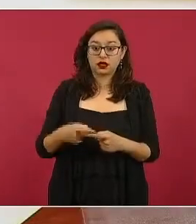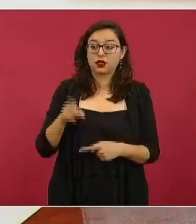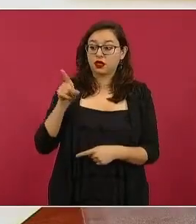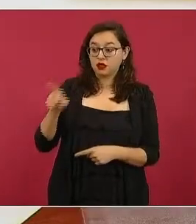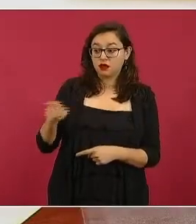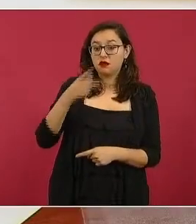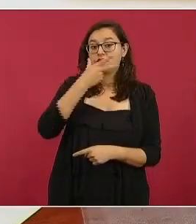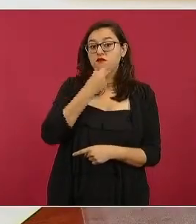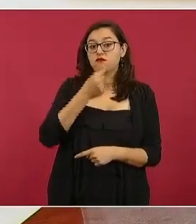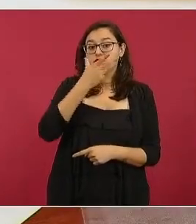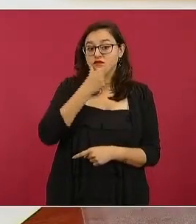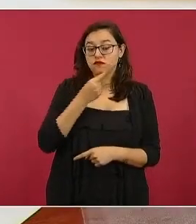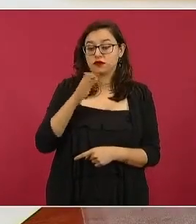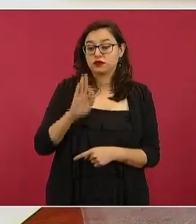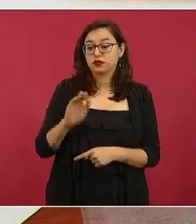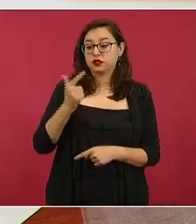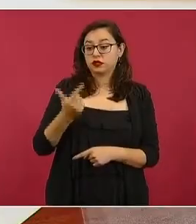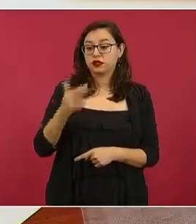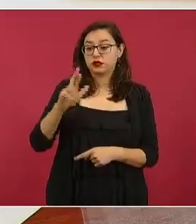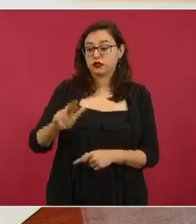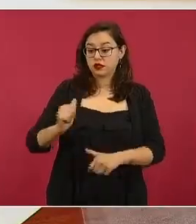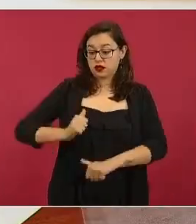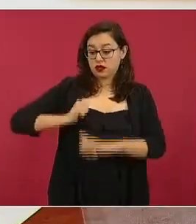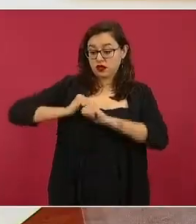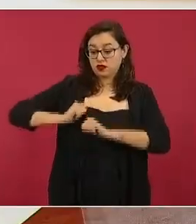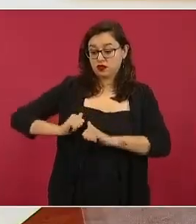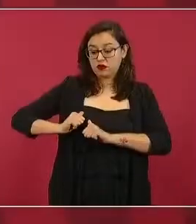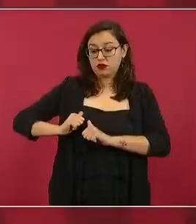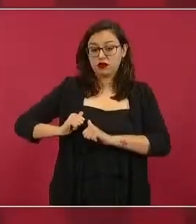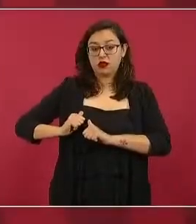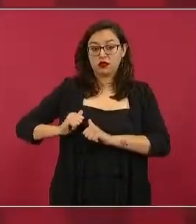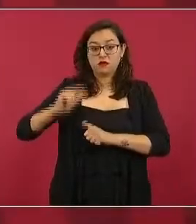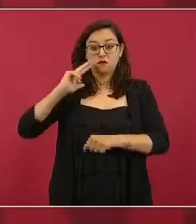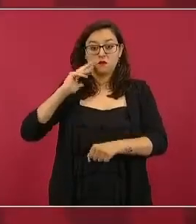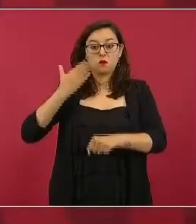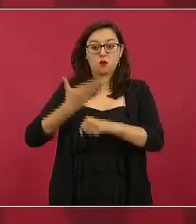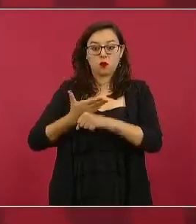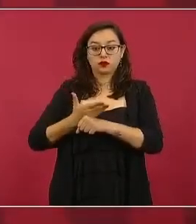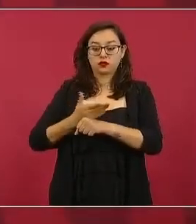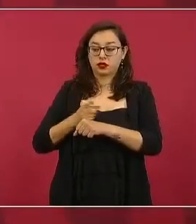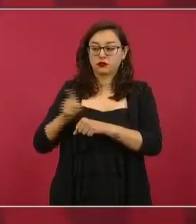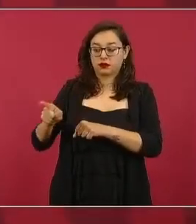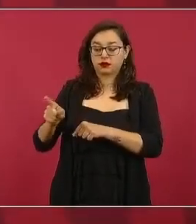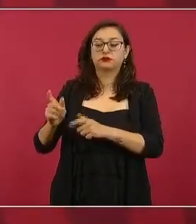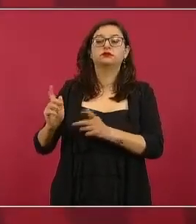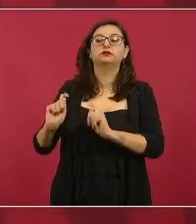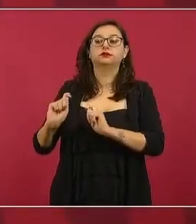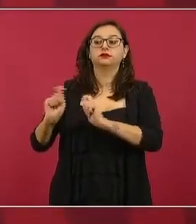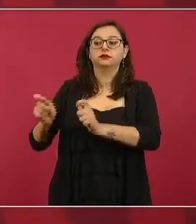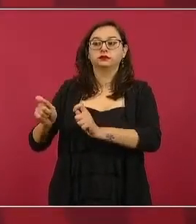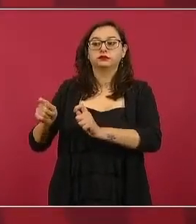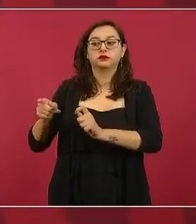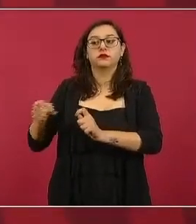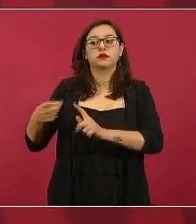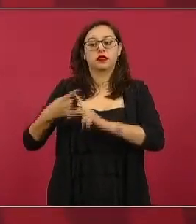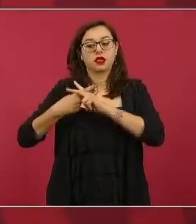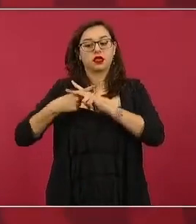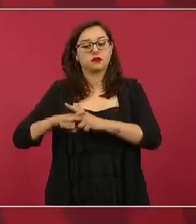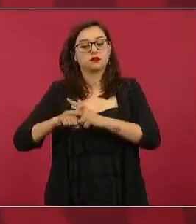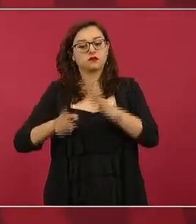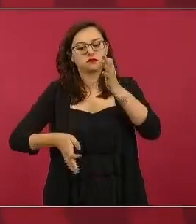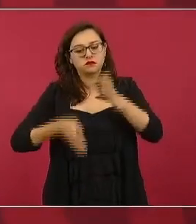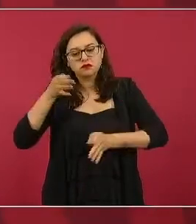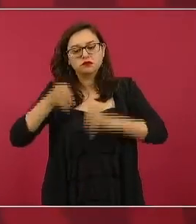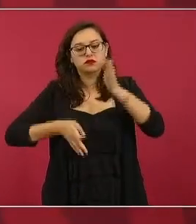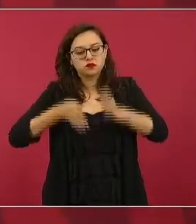fiscal Alejandro Germanero pues se lanzan en contra entonces